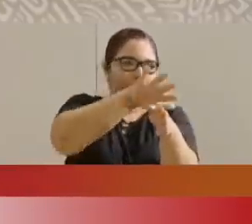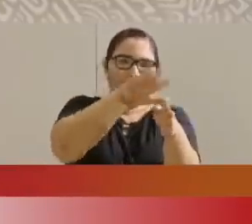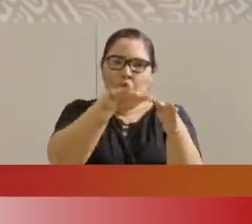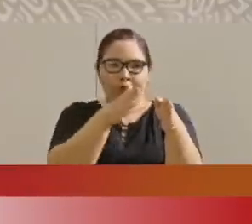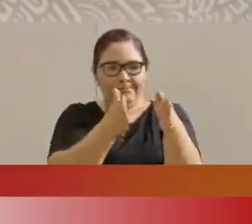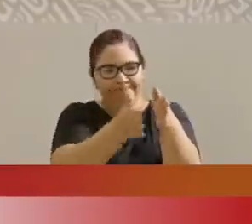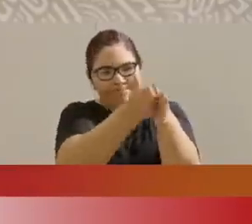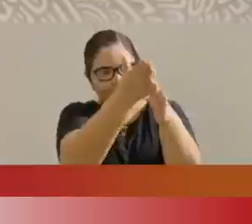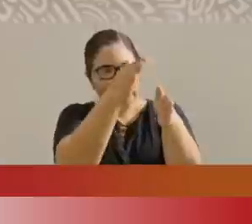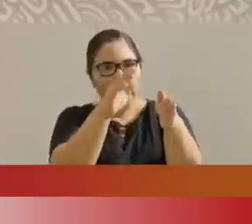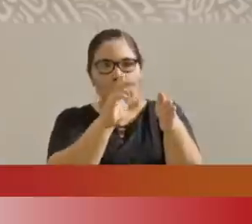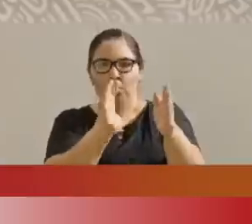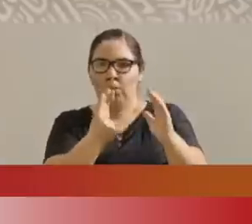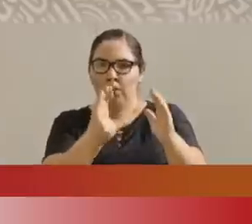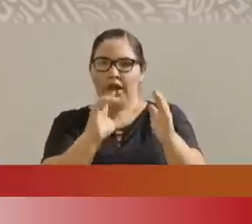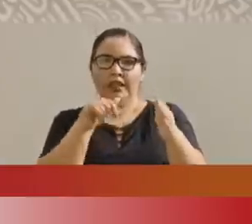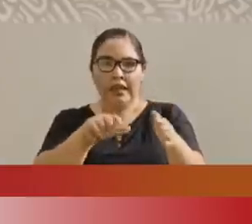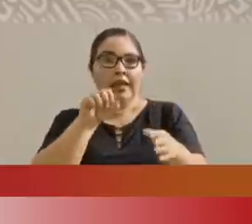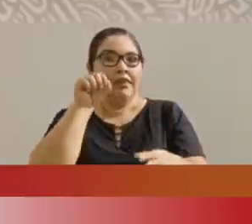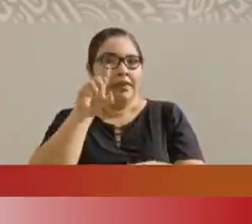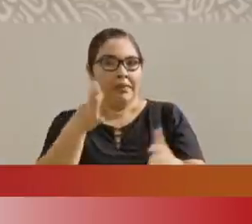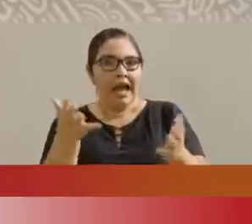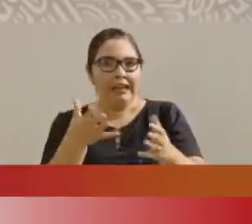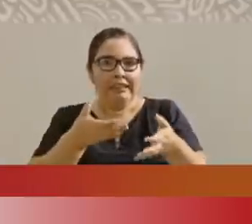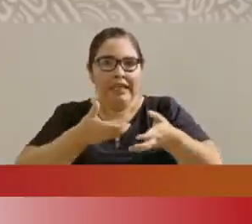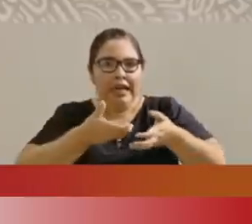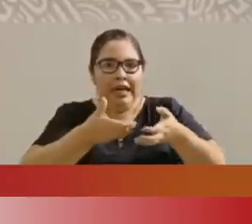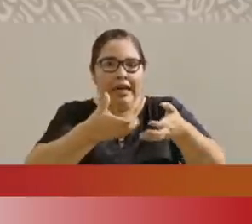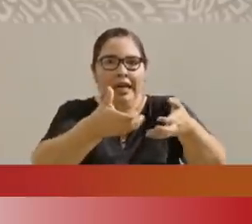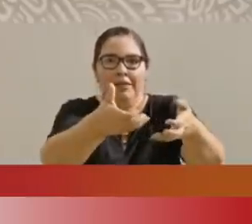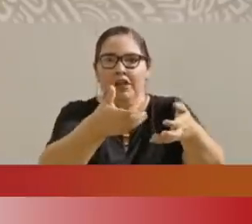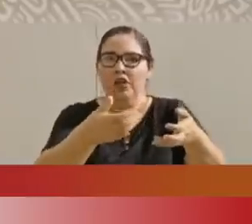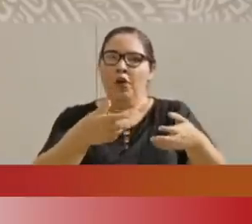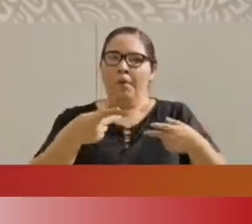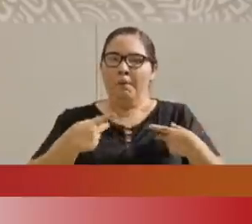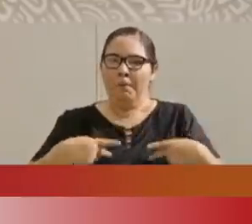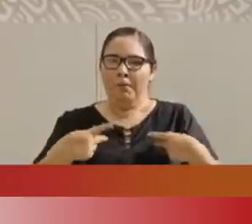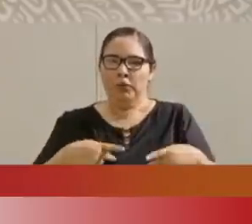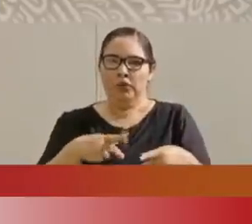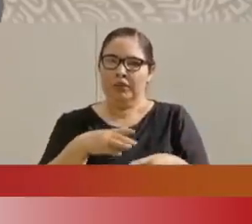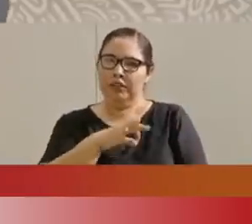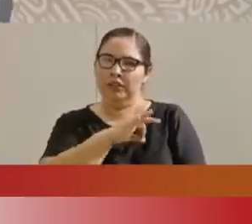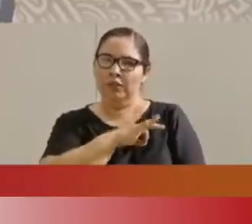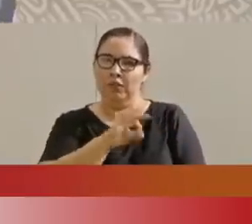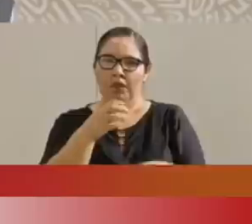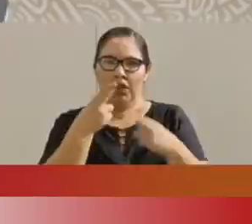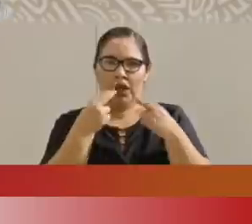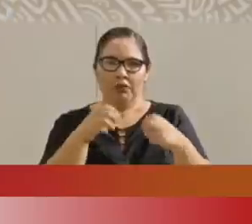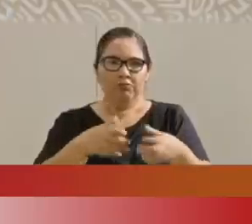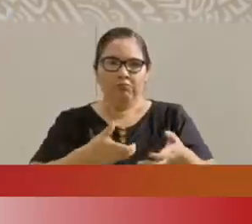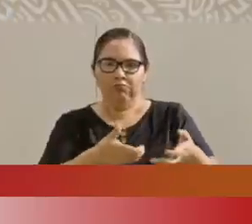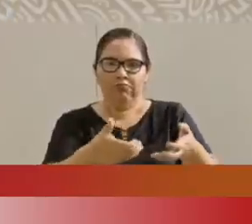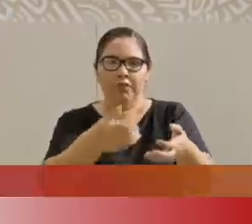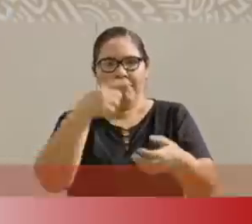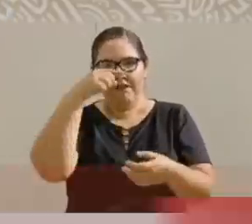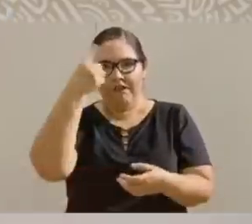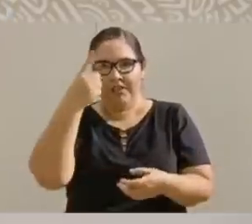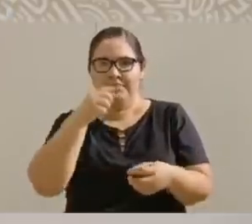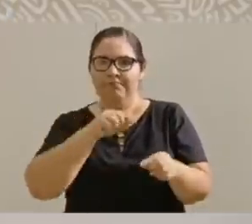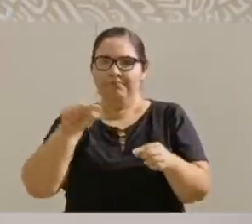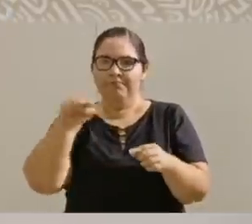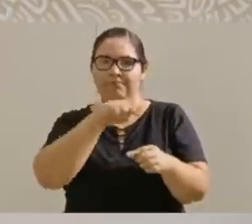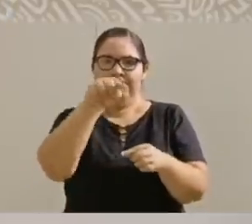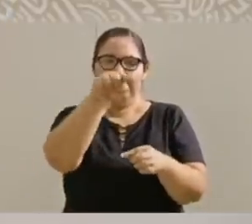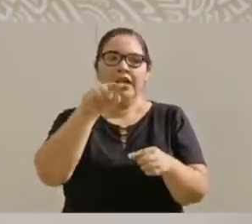Pues, aquí en Santa María hay que terminar el camino, hay que arreglarlo, hay que